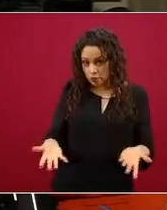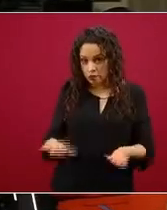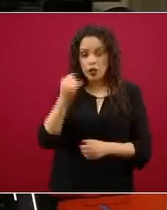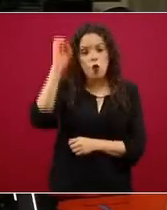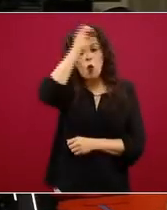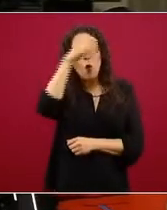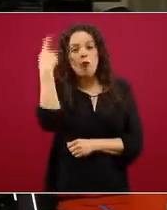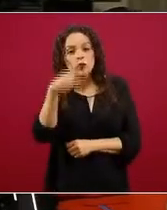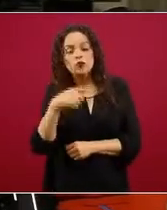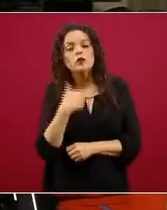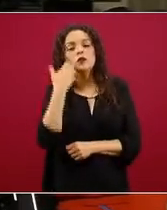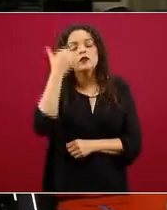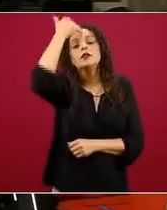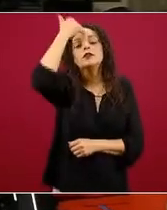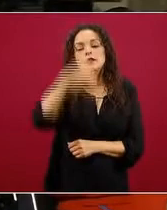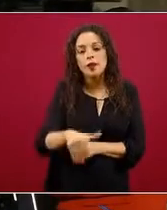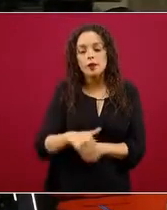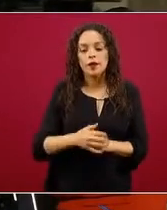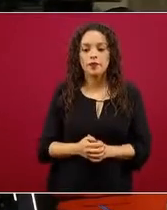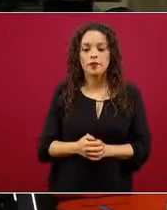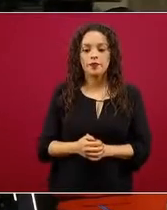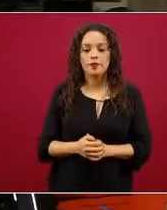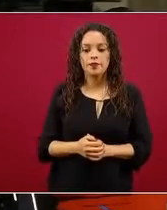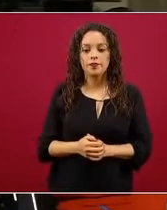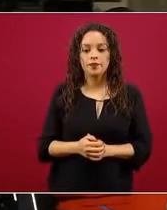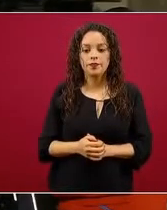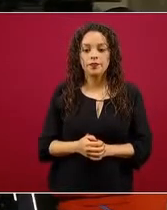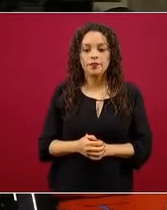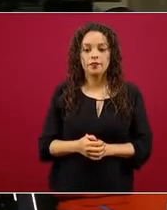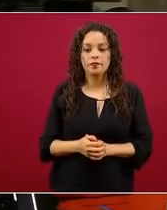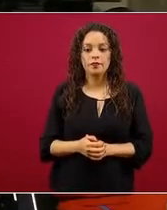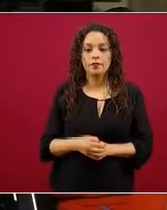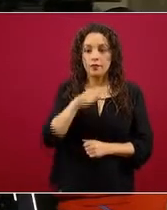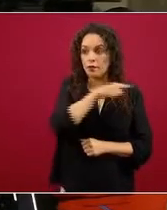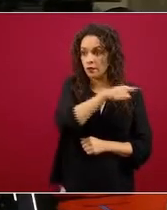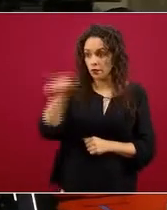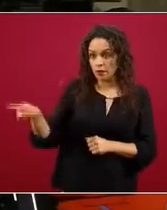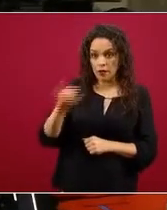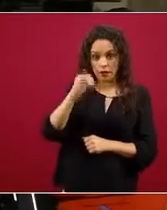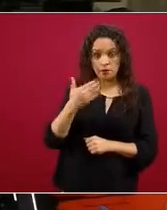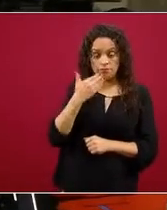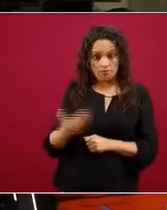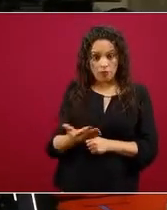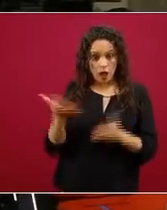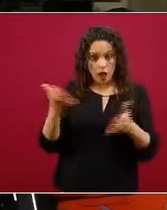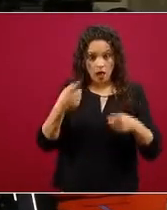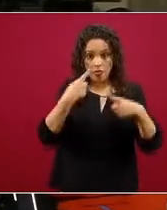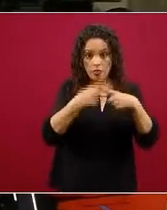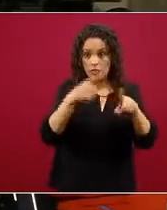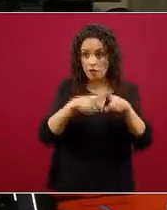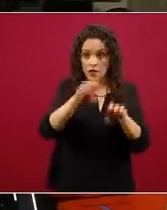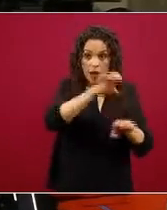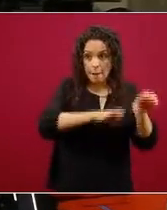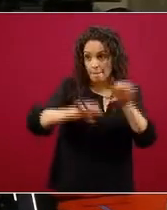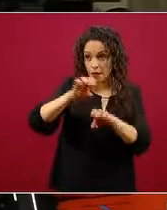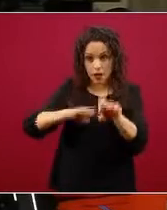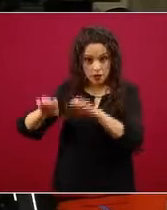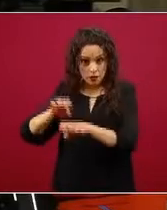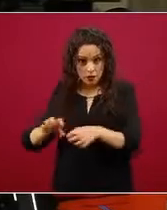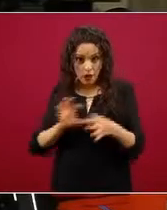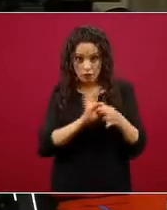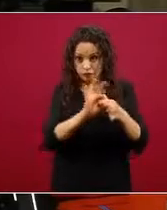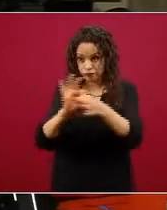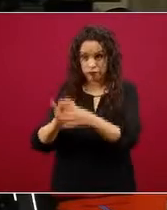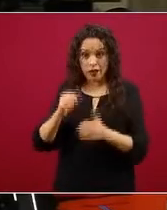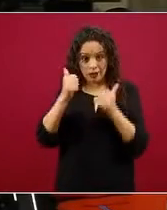de su parte es si deberían de estar incidiendo en este tipo de actitudes las distintas cadenas en particular. Le tengo otra pregunta